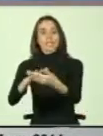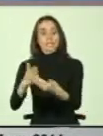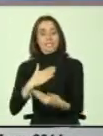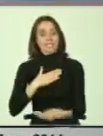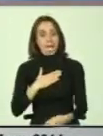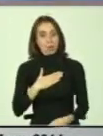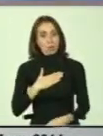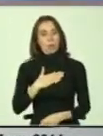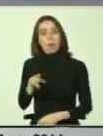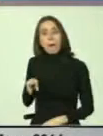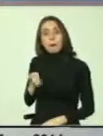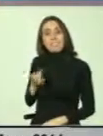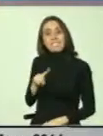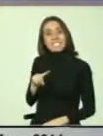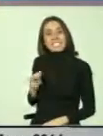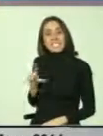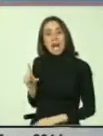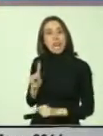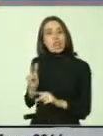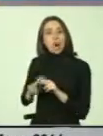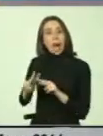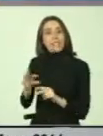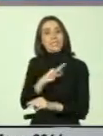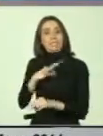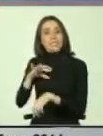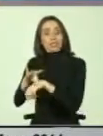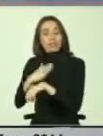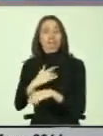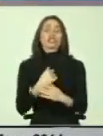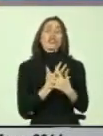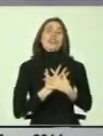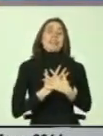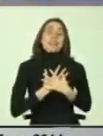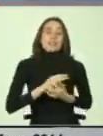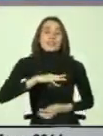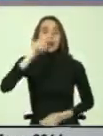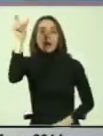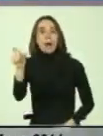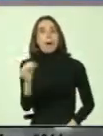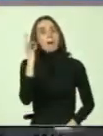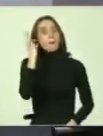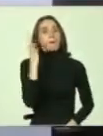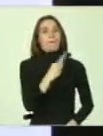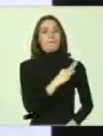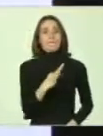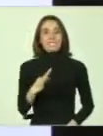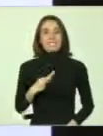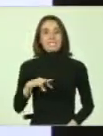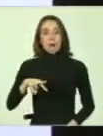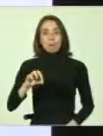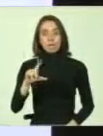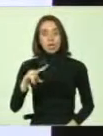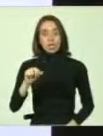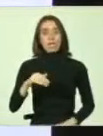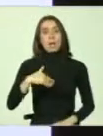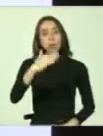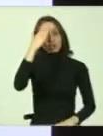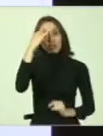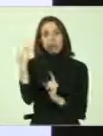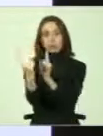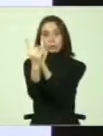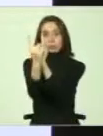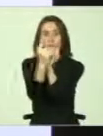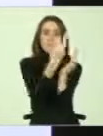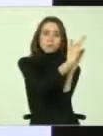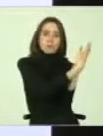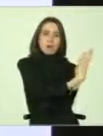supliendo lo que Minsal no ha realizado. Yo quiero con mi alma a la ministra Elia Molina, espero en los próximos días juntarme con ella, le entregamos